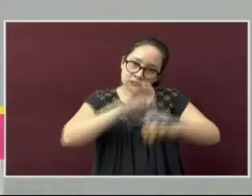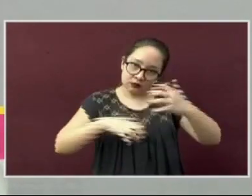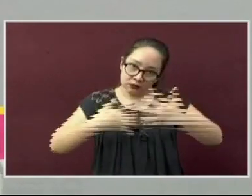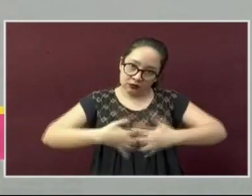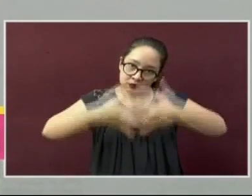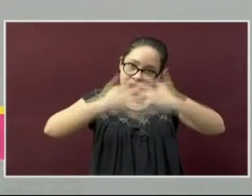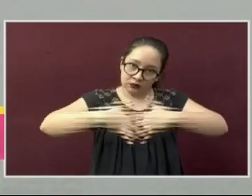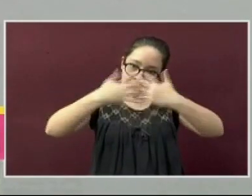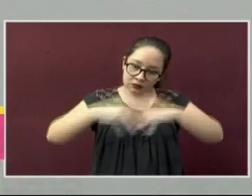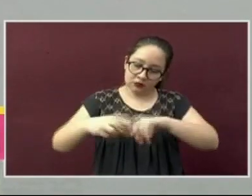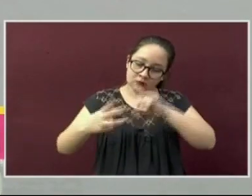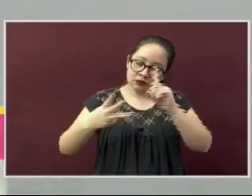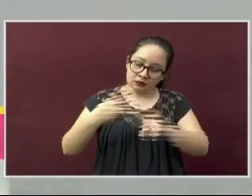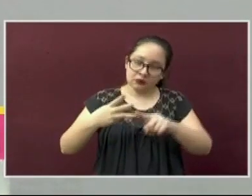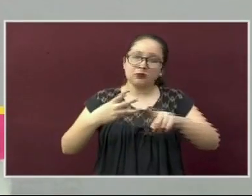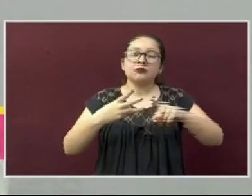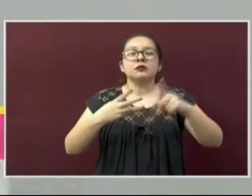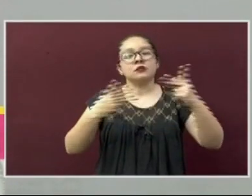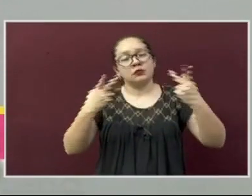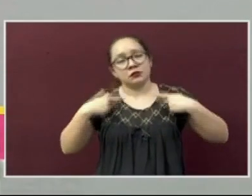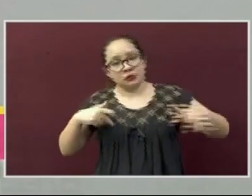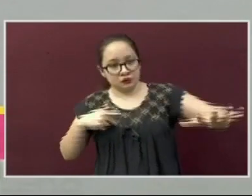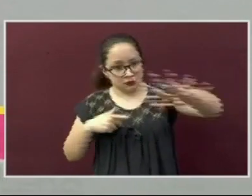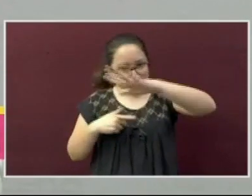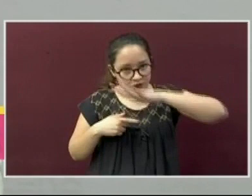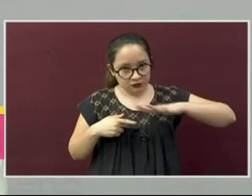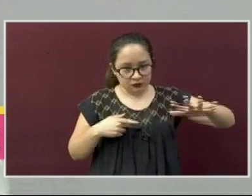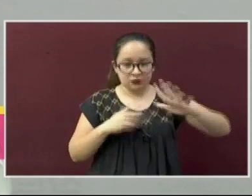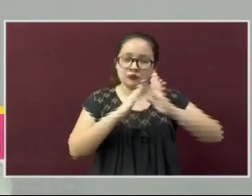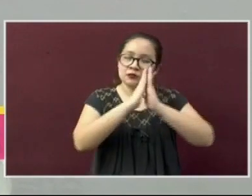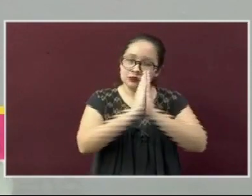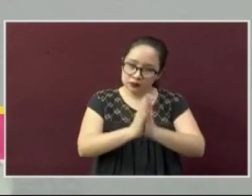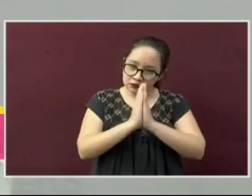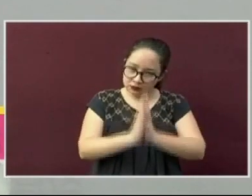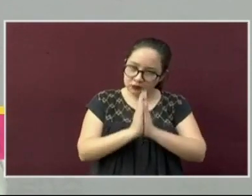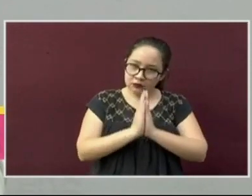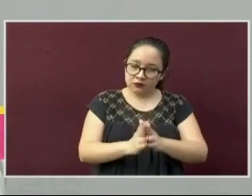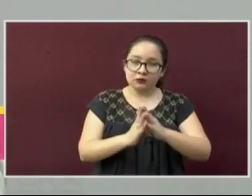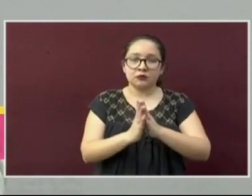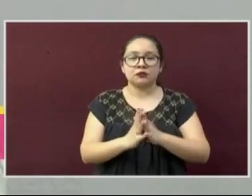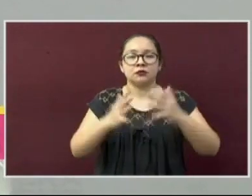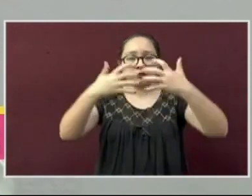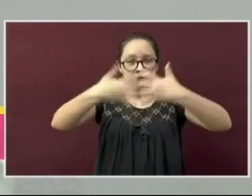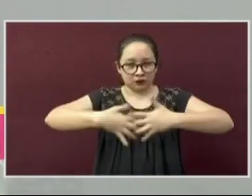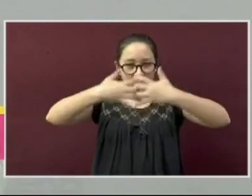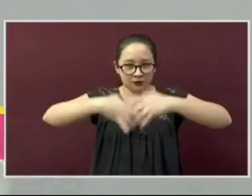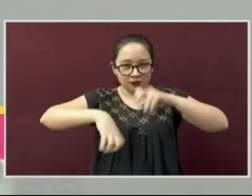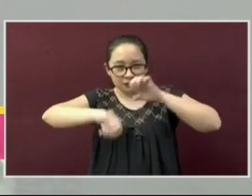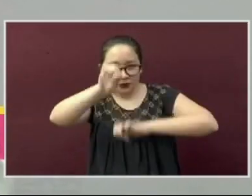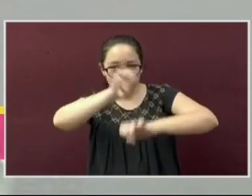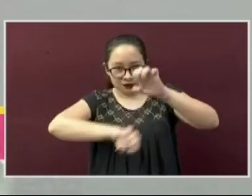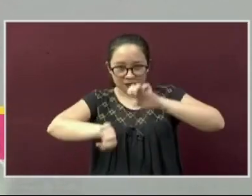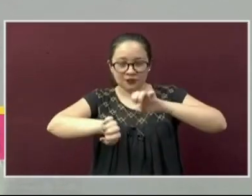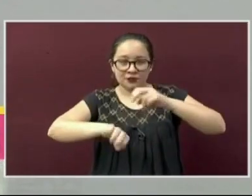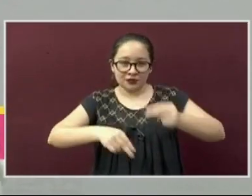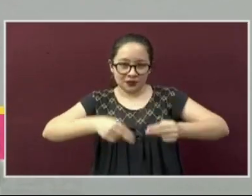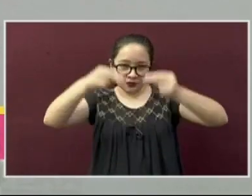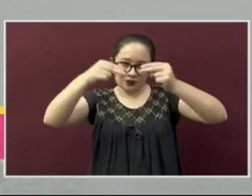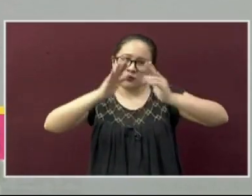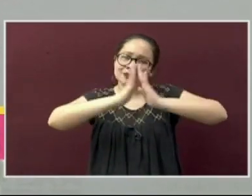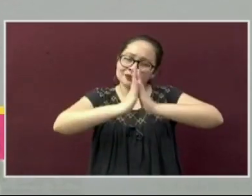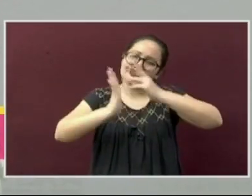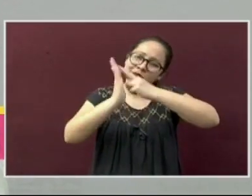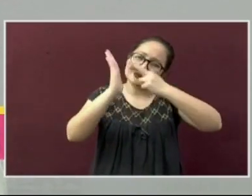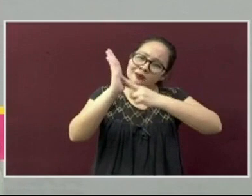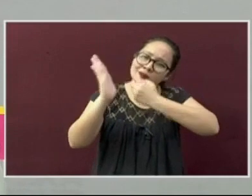población. Por lo anterior, solicito al sector empresarial no aflojar las medidas,